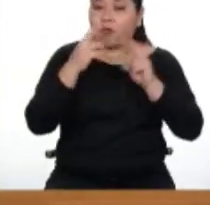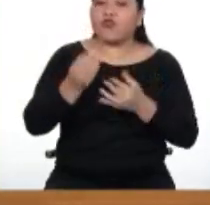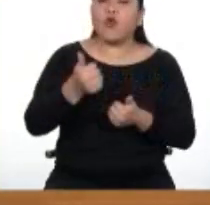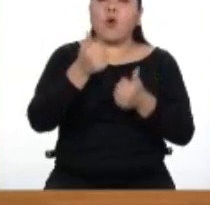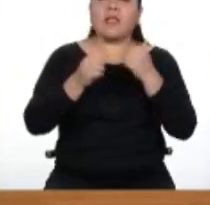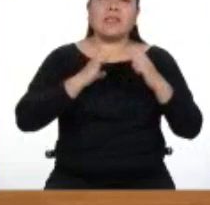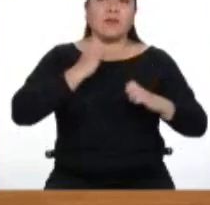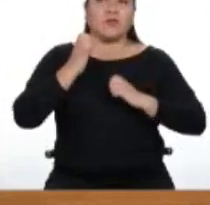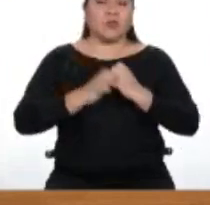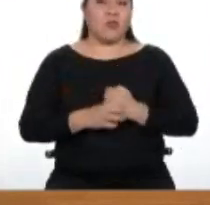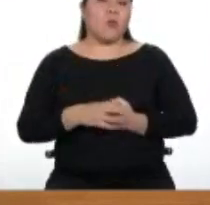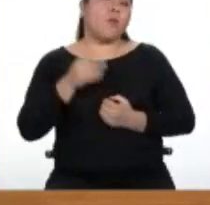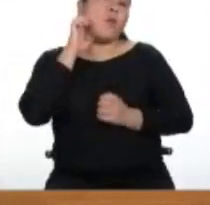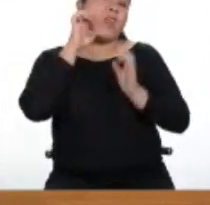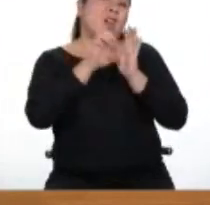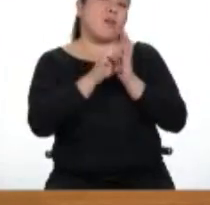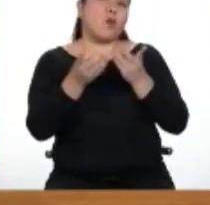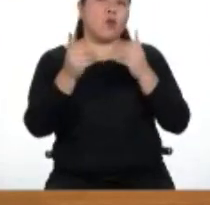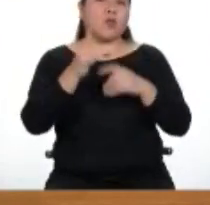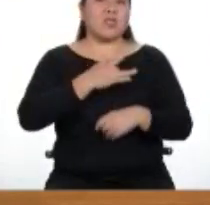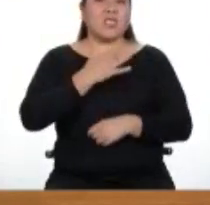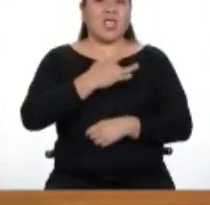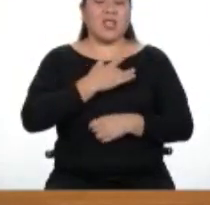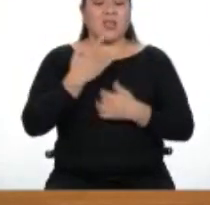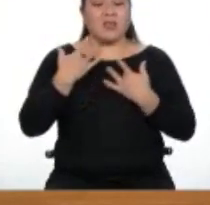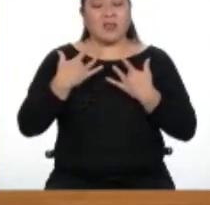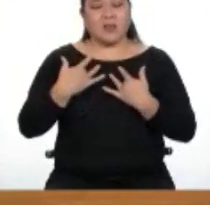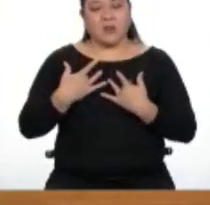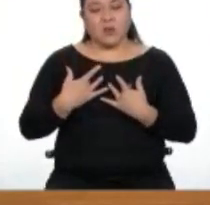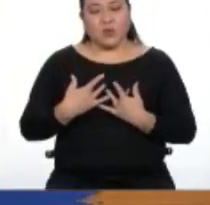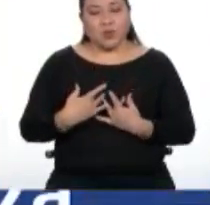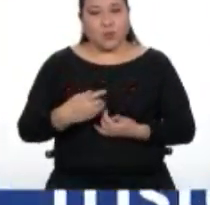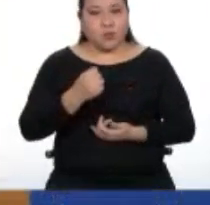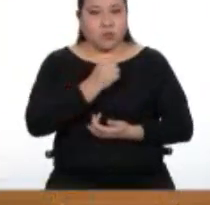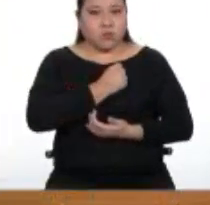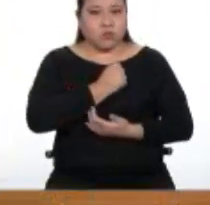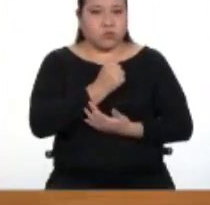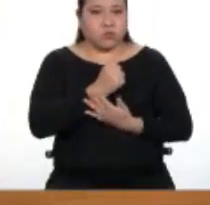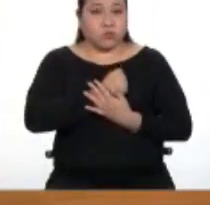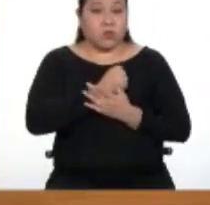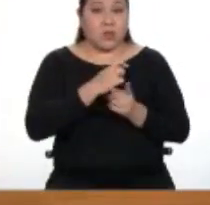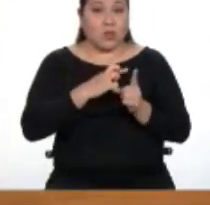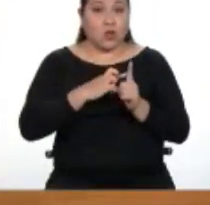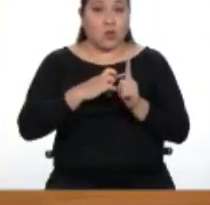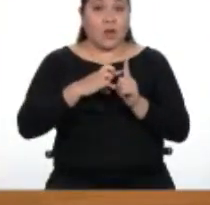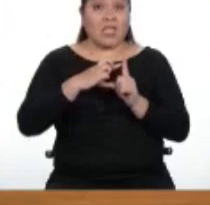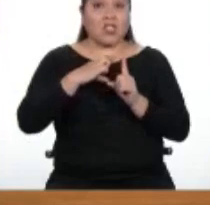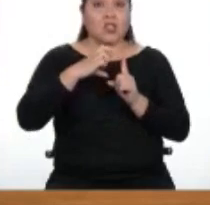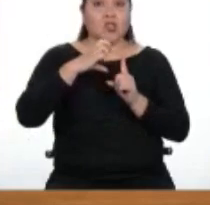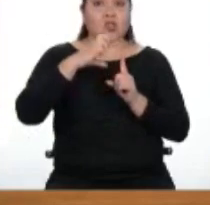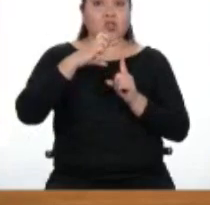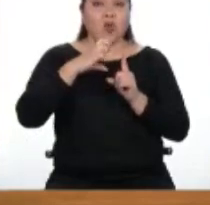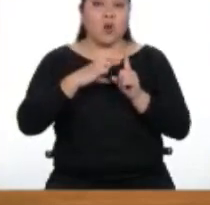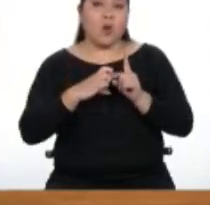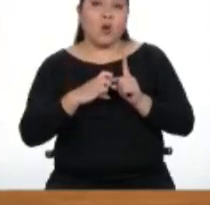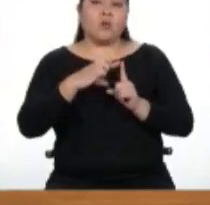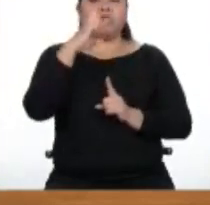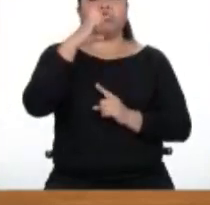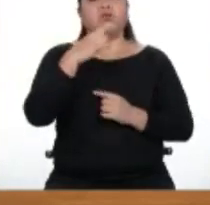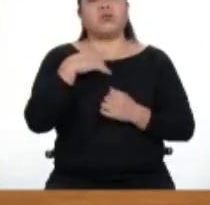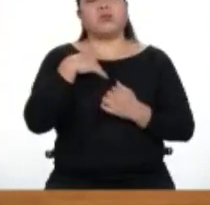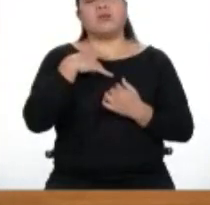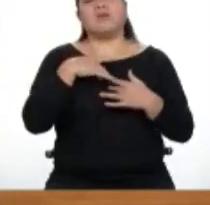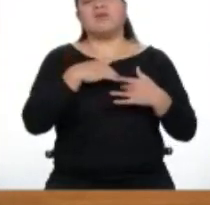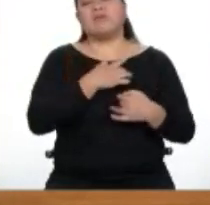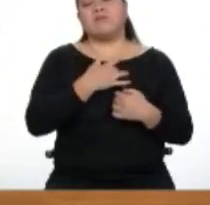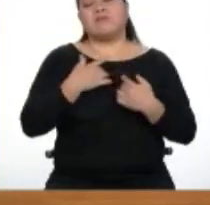Cuando sientes tristeza, los latidos de tu corazón y la presión arterial se elevan. Disminuye la energía